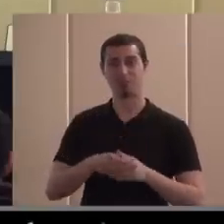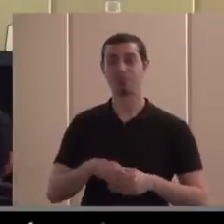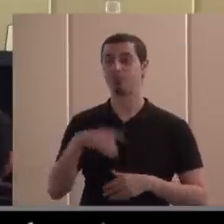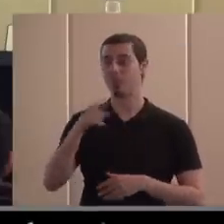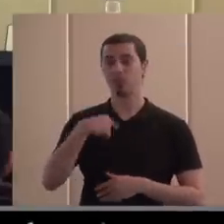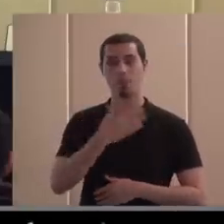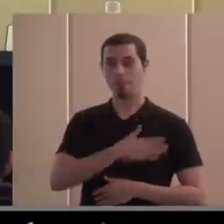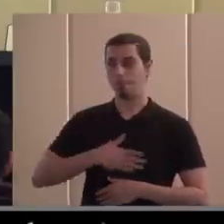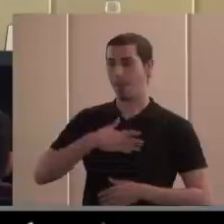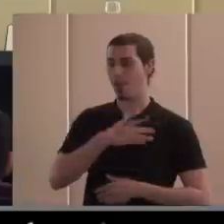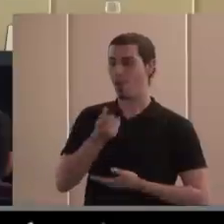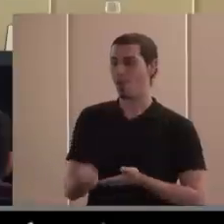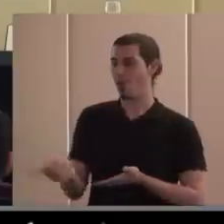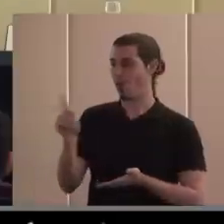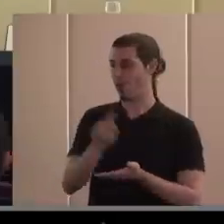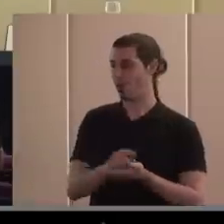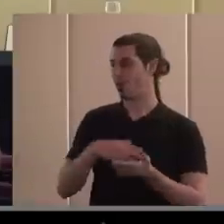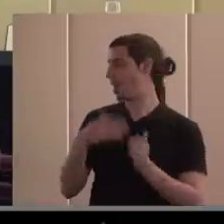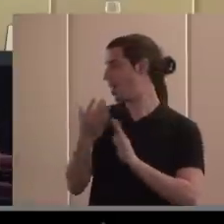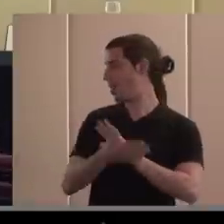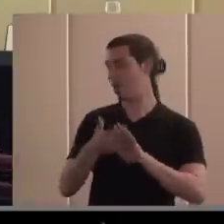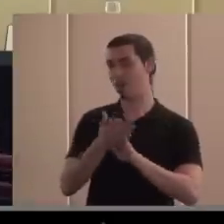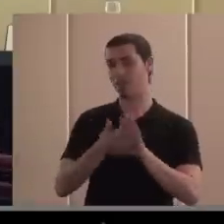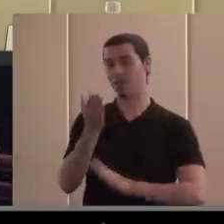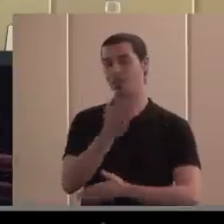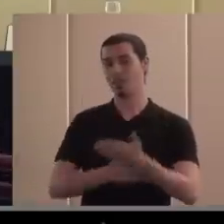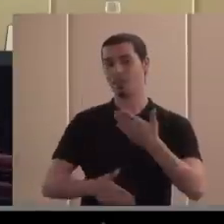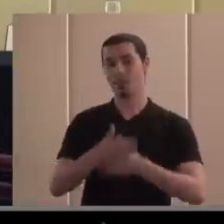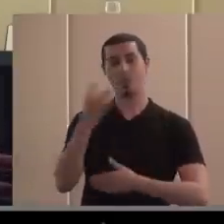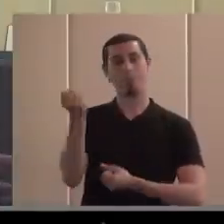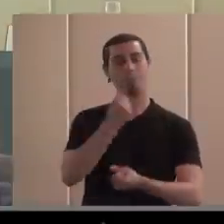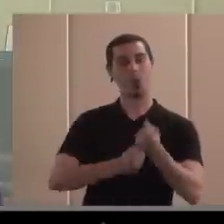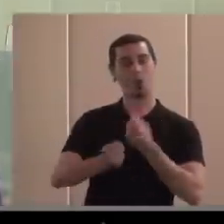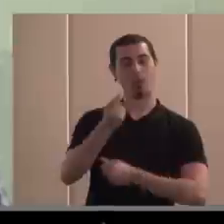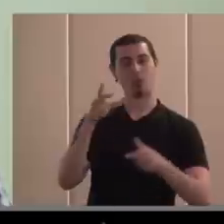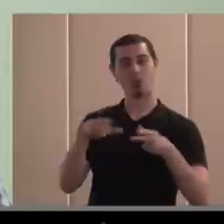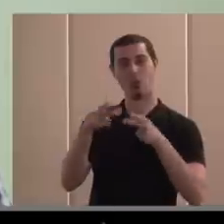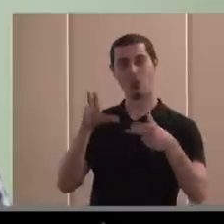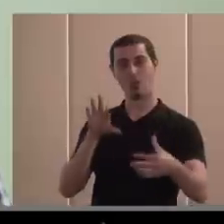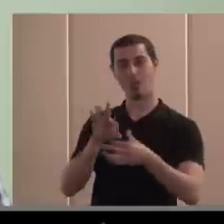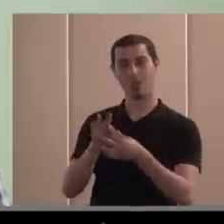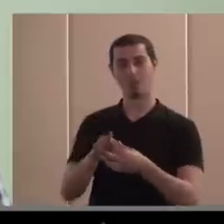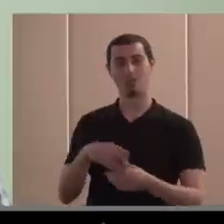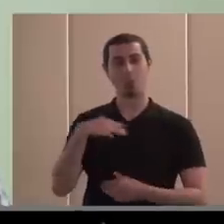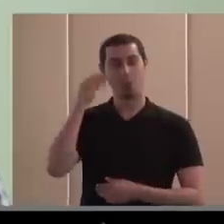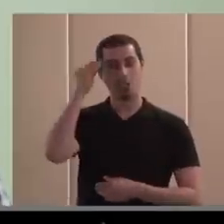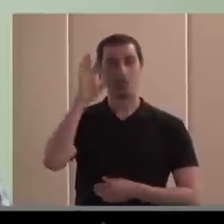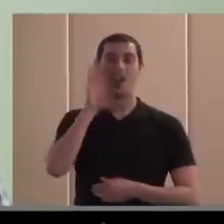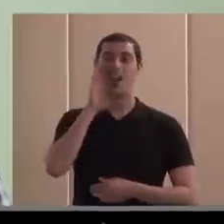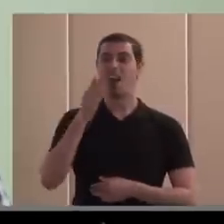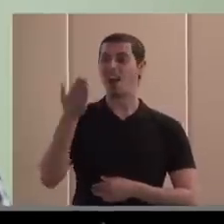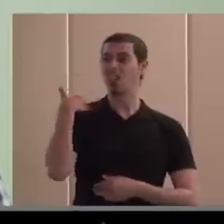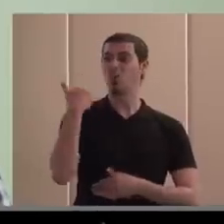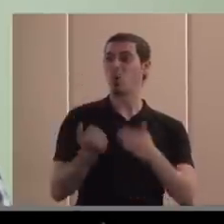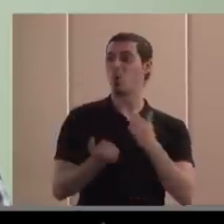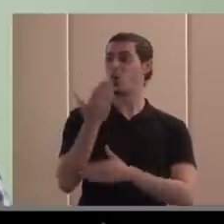gusto y un placer volver. En este caso, hablar de discapacidad y economía social, que me imagino que ha habido antes otra jornada, ¿no? O